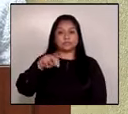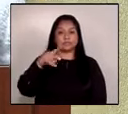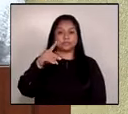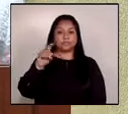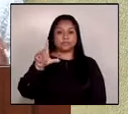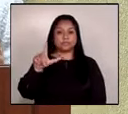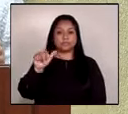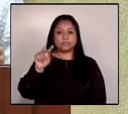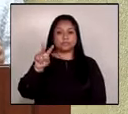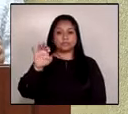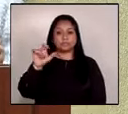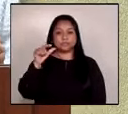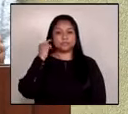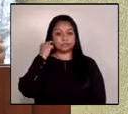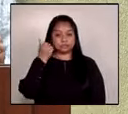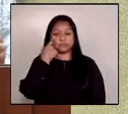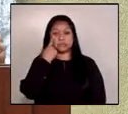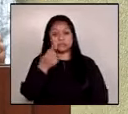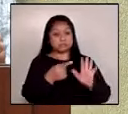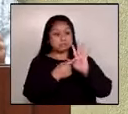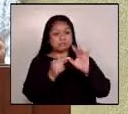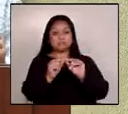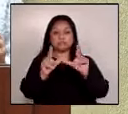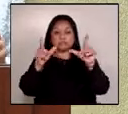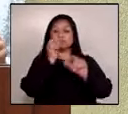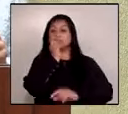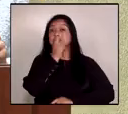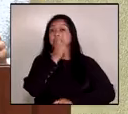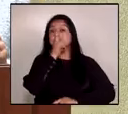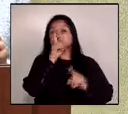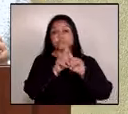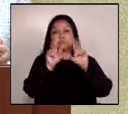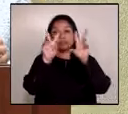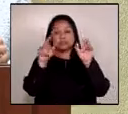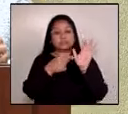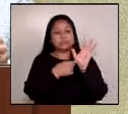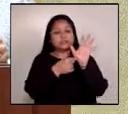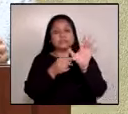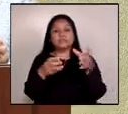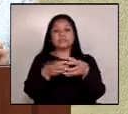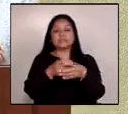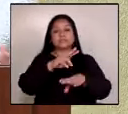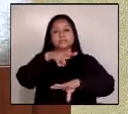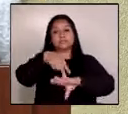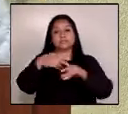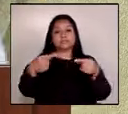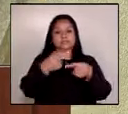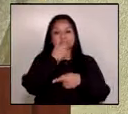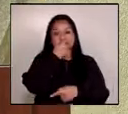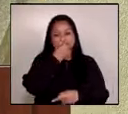algunos hallazgos y denuncias en el marco de la presentación de la comisión nacional contra la corrupción